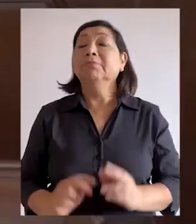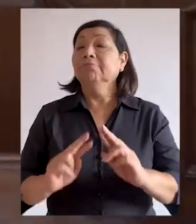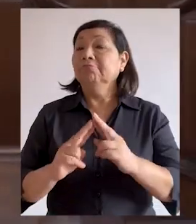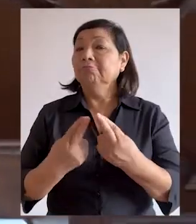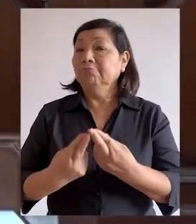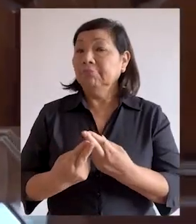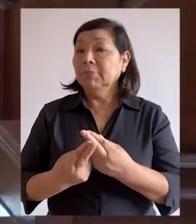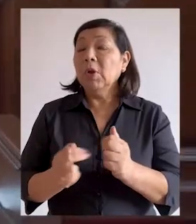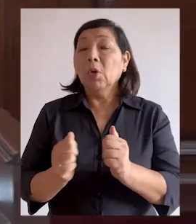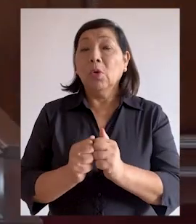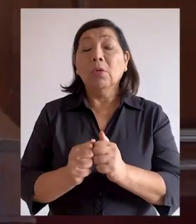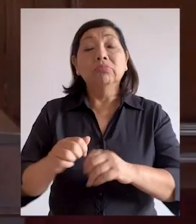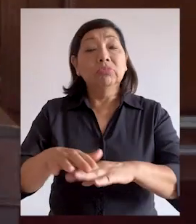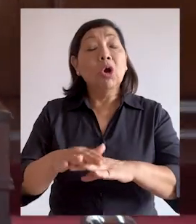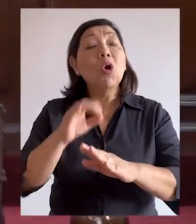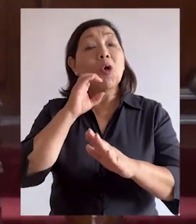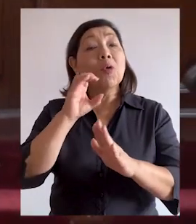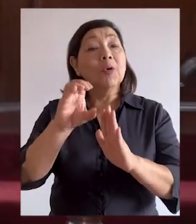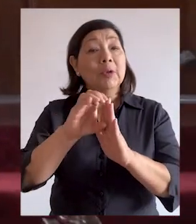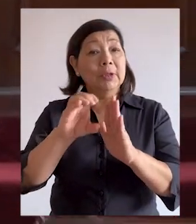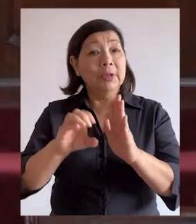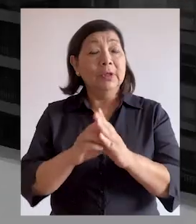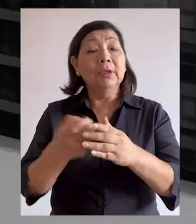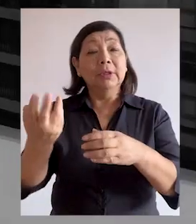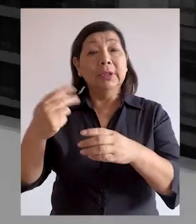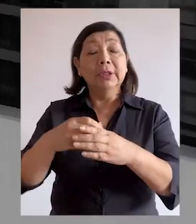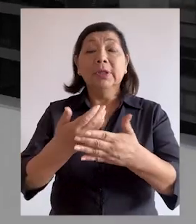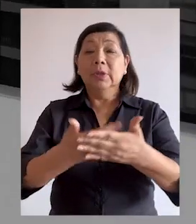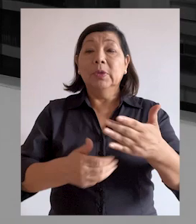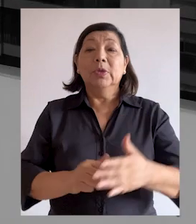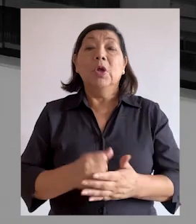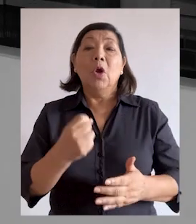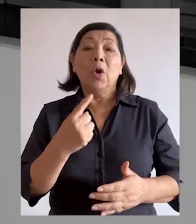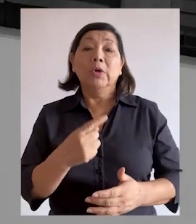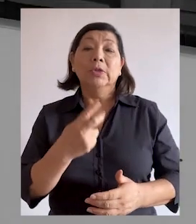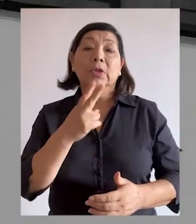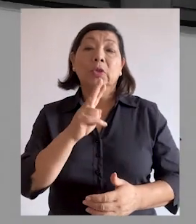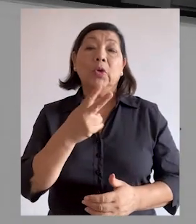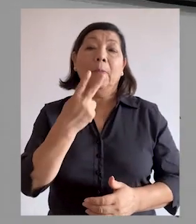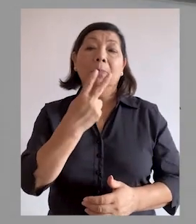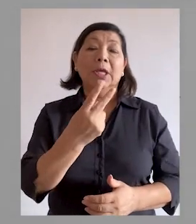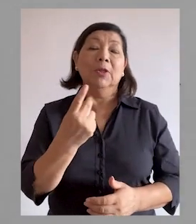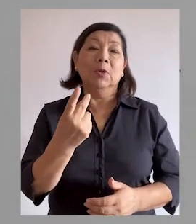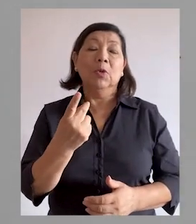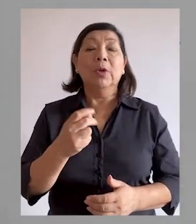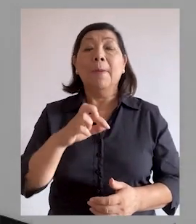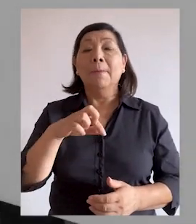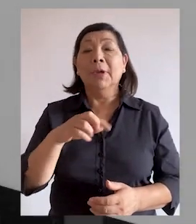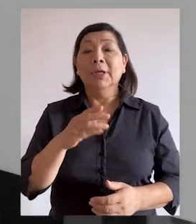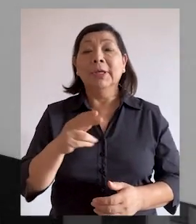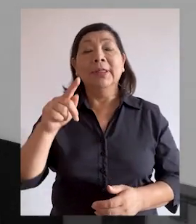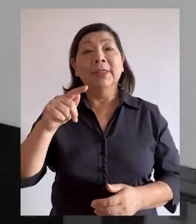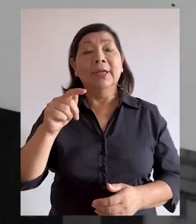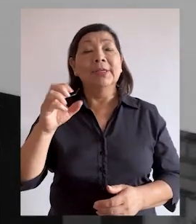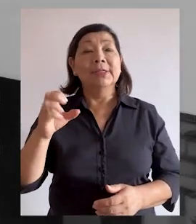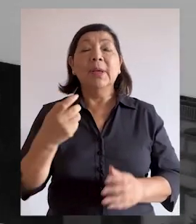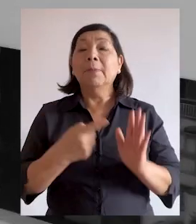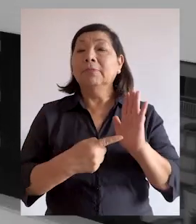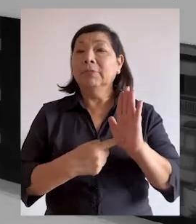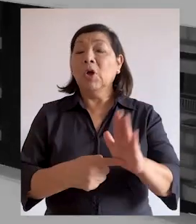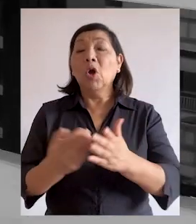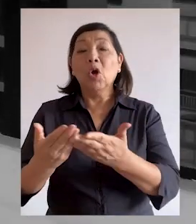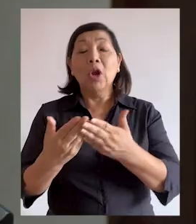La sesión se inició con el proceso de inconstitucionalidad contenido en el expediente 11-2021-PI-TC